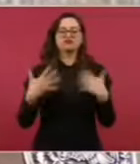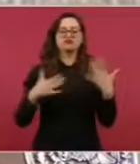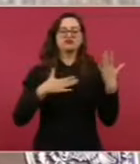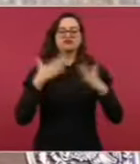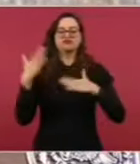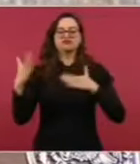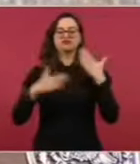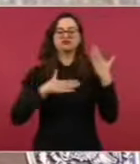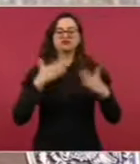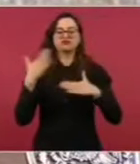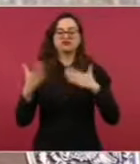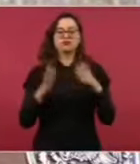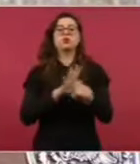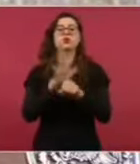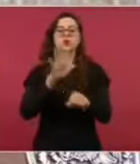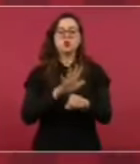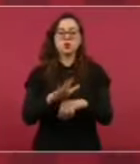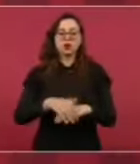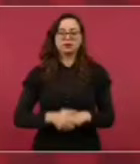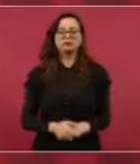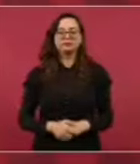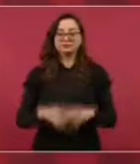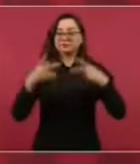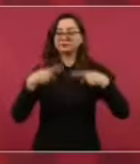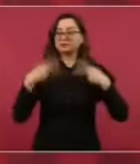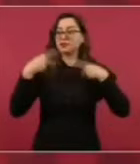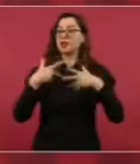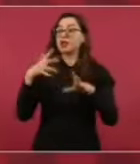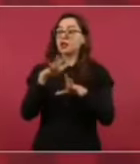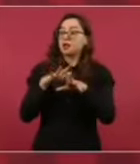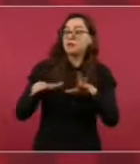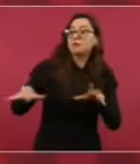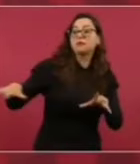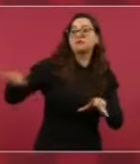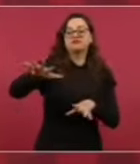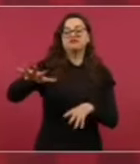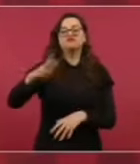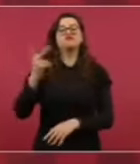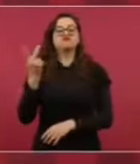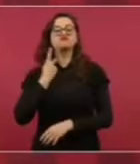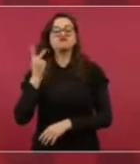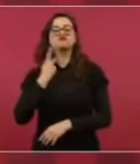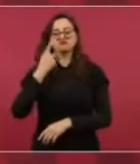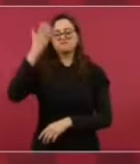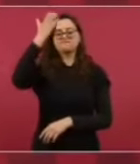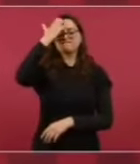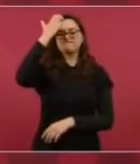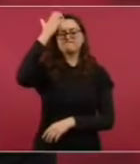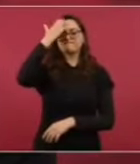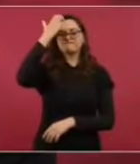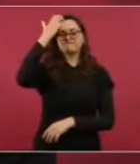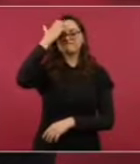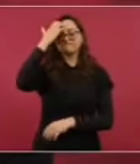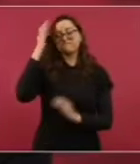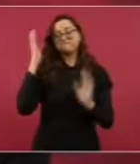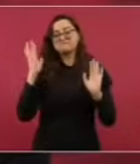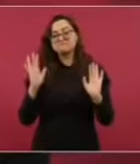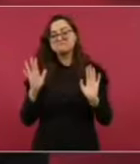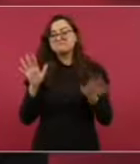Tenemos un pueblo muy politizado que pone a cada quien